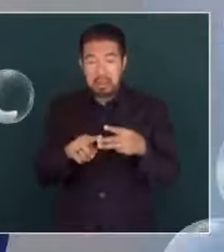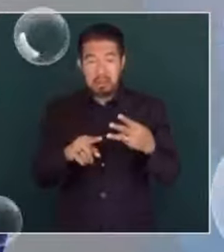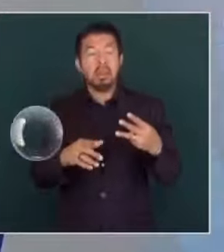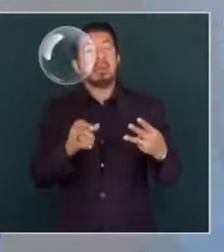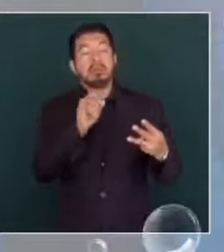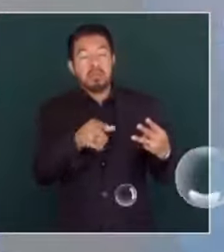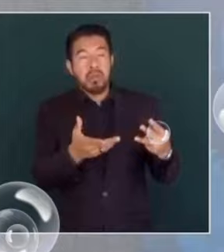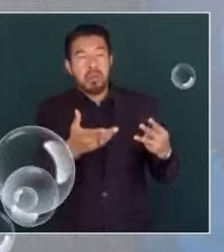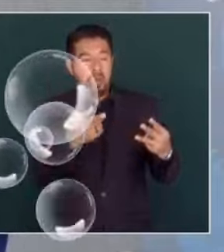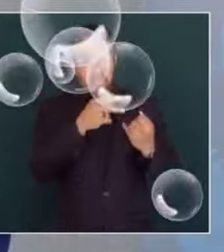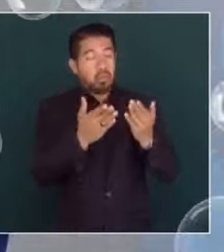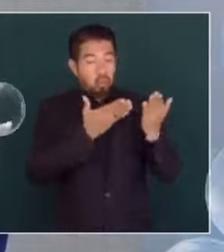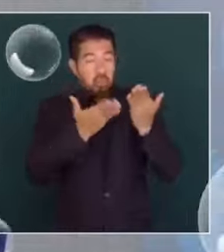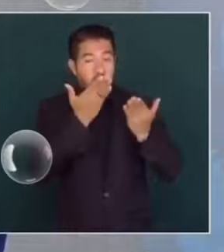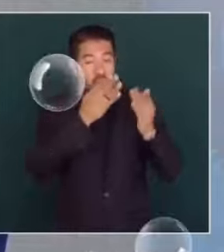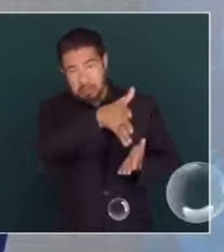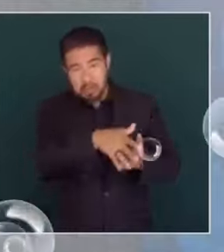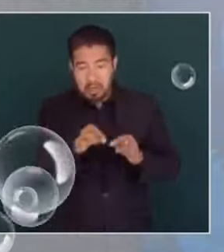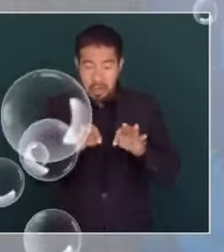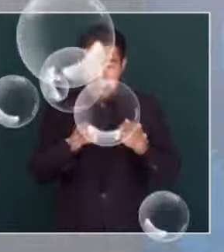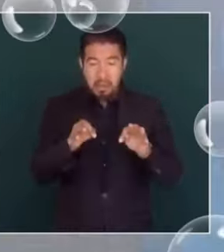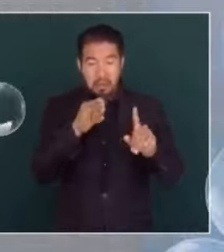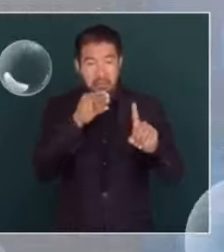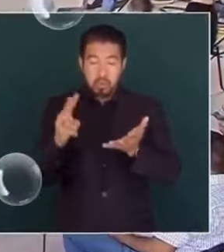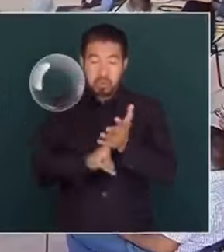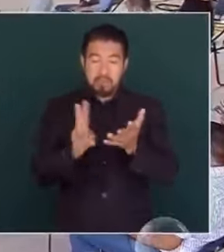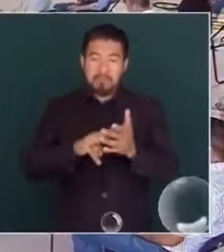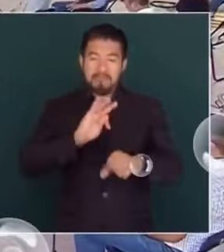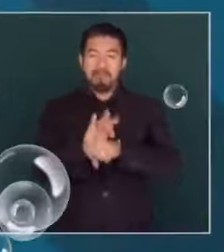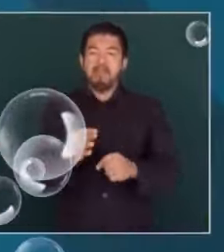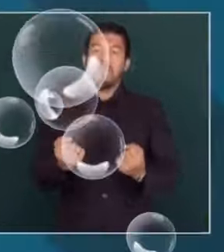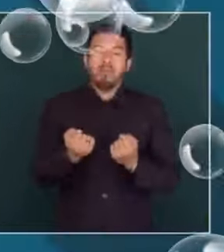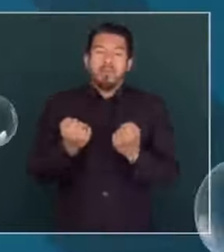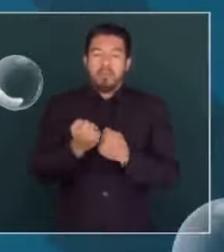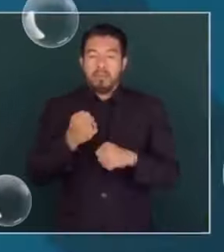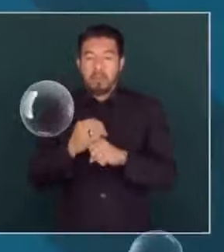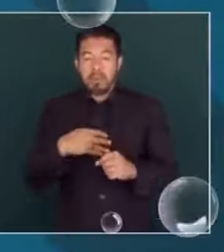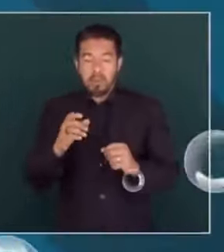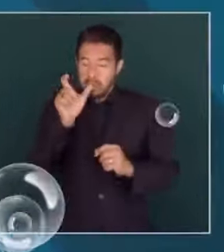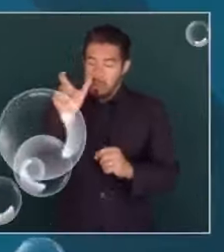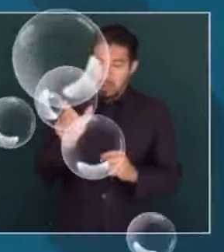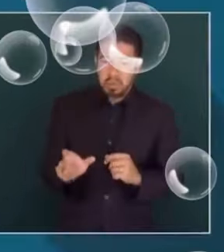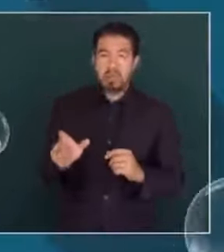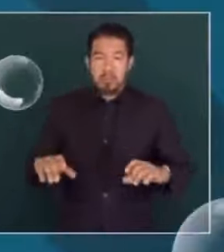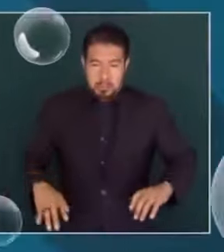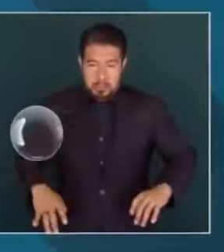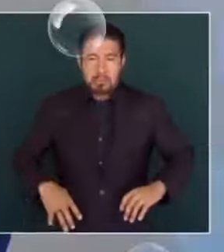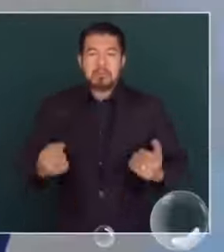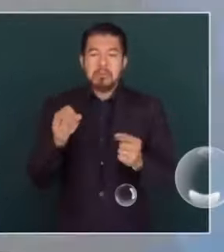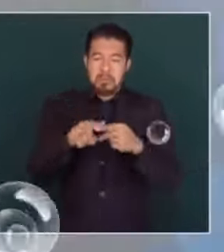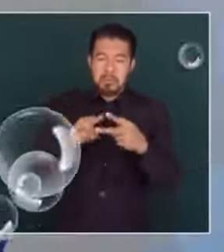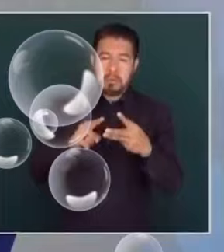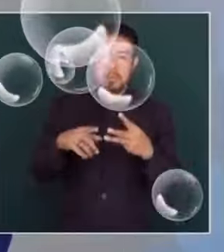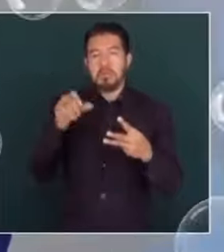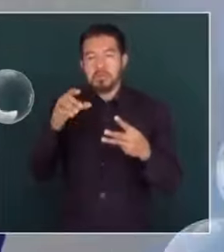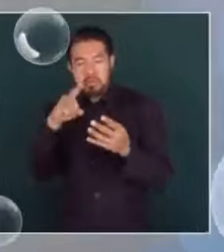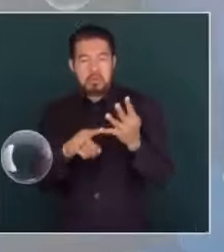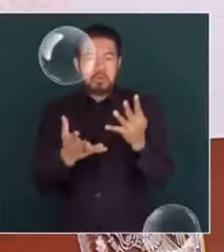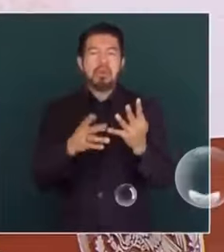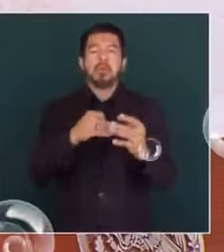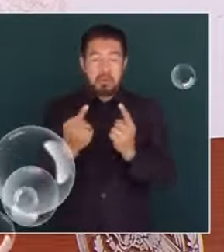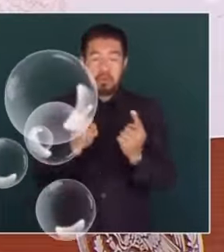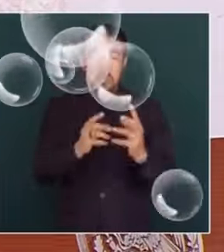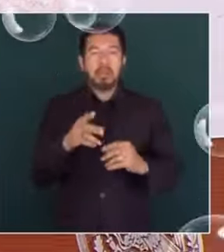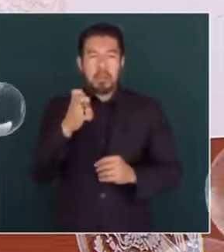tengan garantizado el derecho al estudio, el derecho al trabajo, que se fortalezcan los valores culturales, morales, espirituales, que se evite la desintegración familiar.